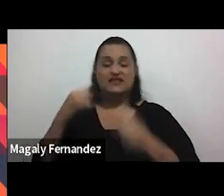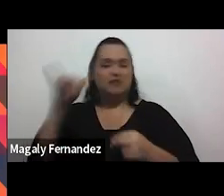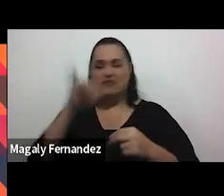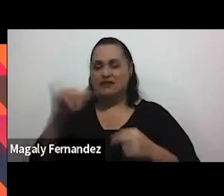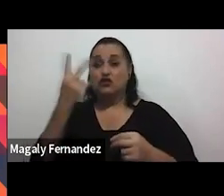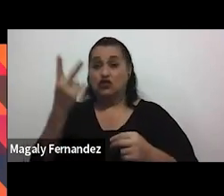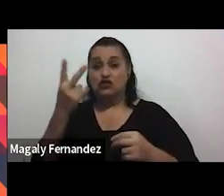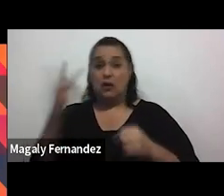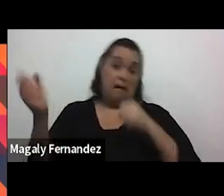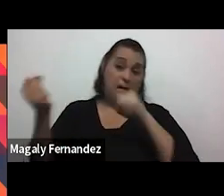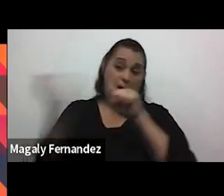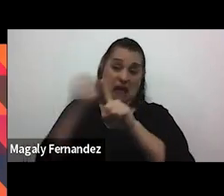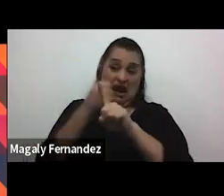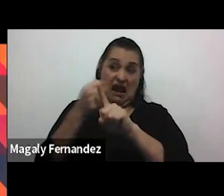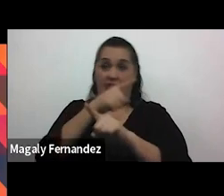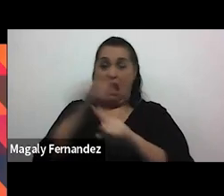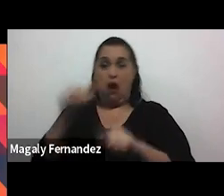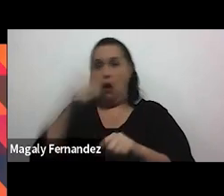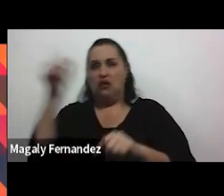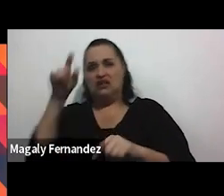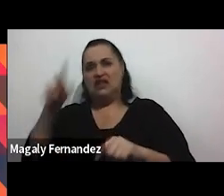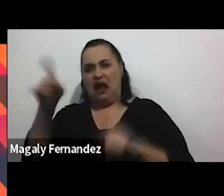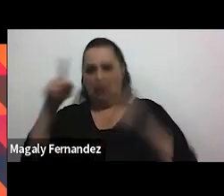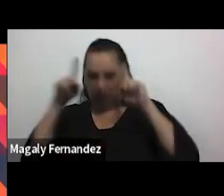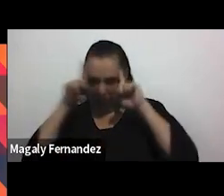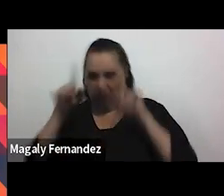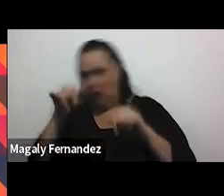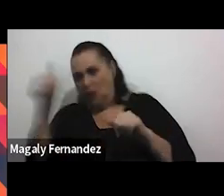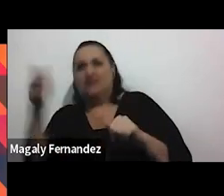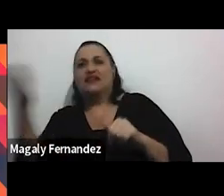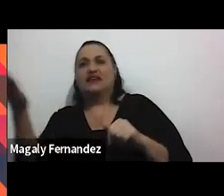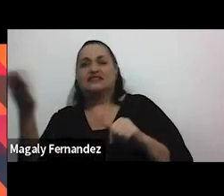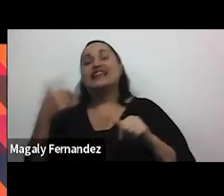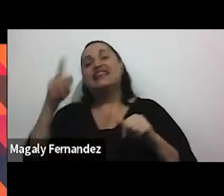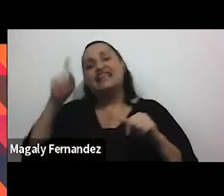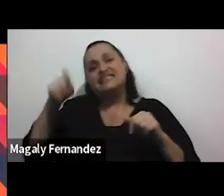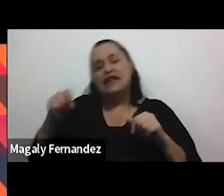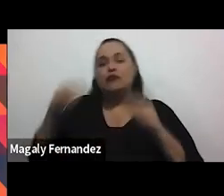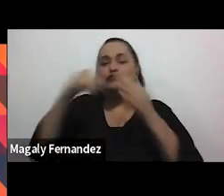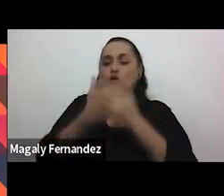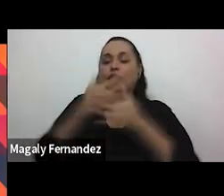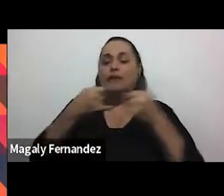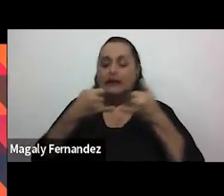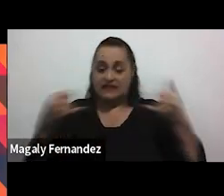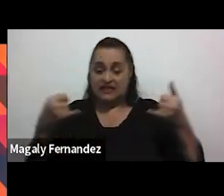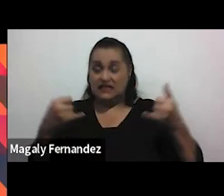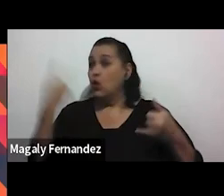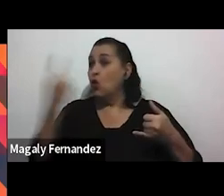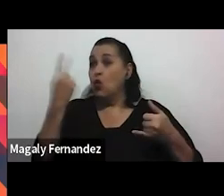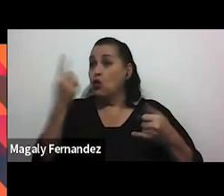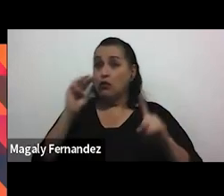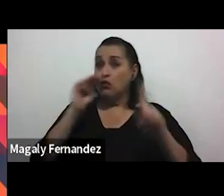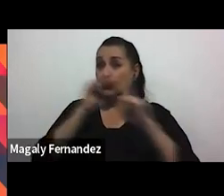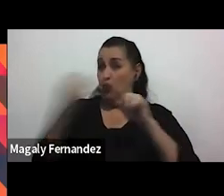Si te pega o si te pone los cuernos. Necesitamos nuevas líneas rojas. Que el único motivo para dejar una relación es que te pegue.